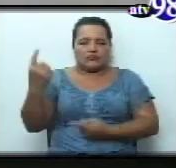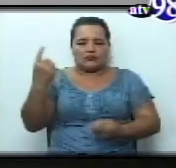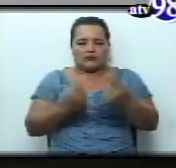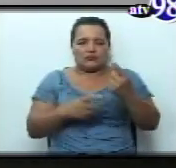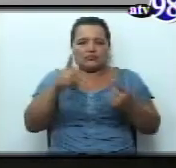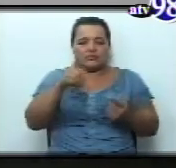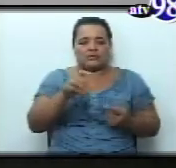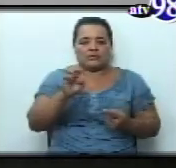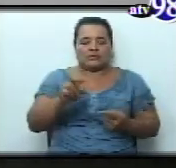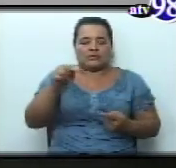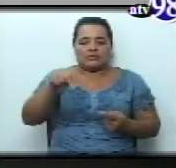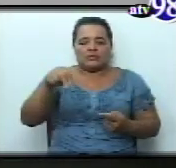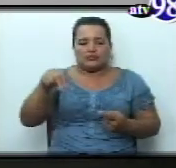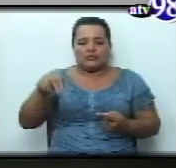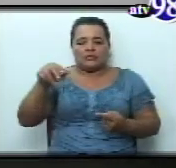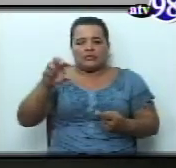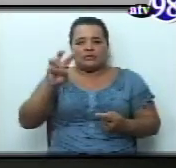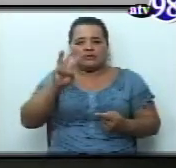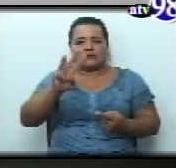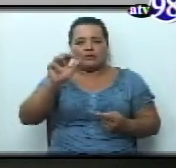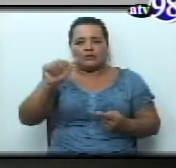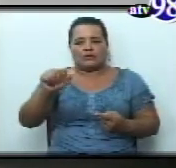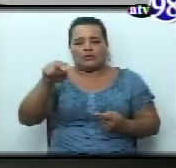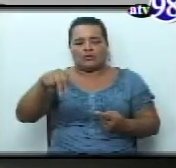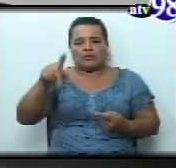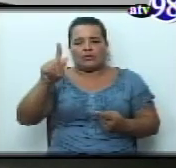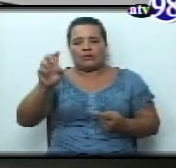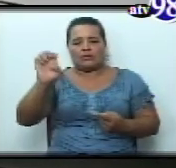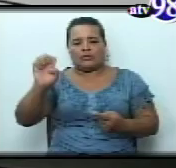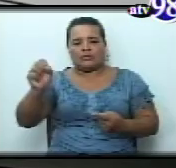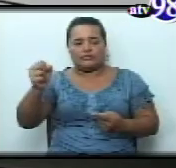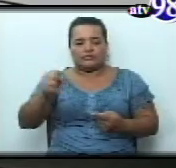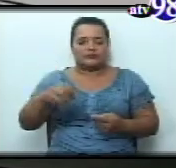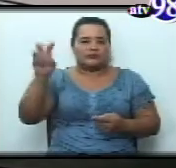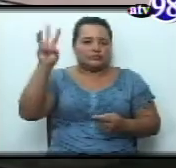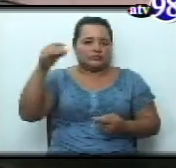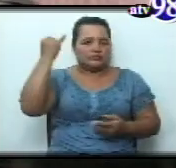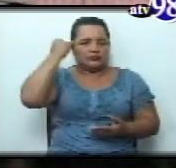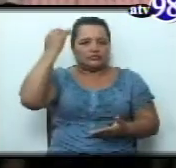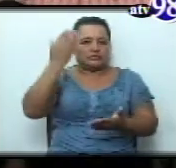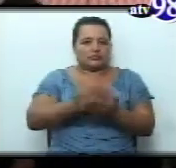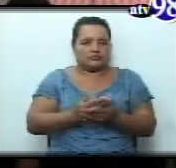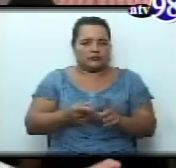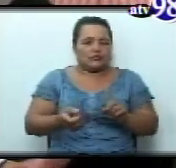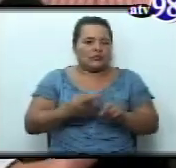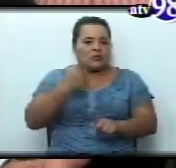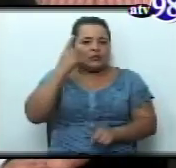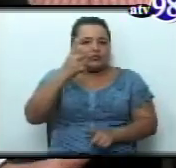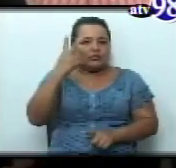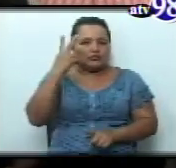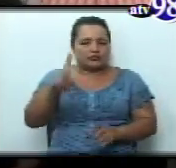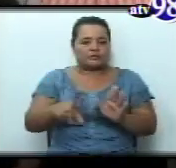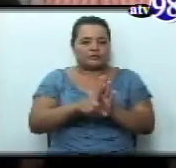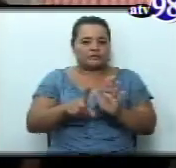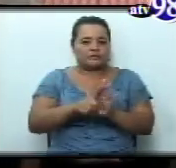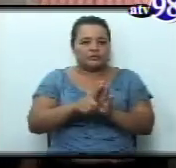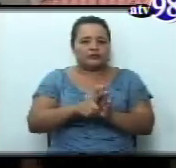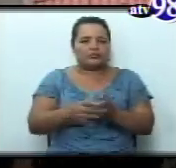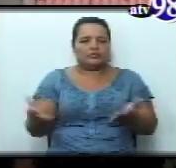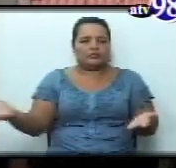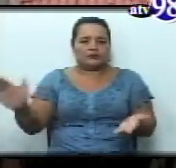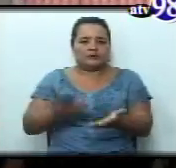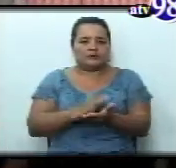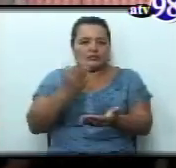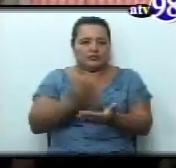Le traemos tres iniciativas, dos iniciativas de ley y un decreto legislativo